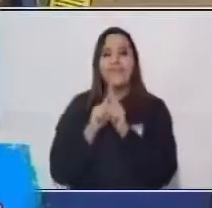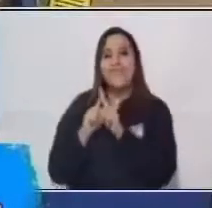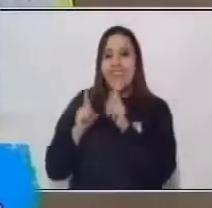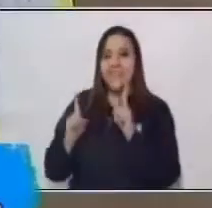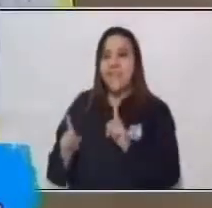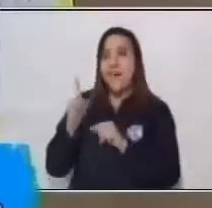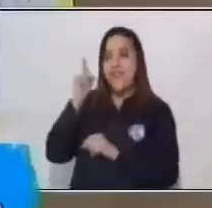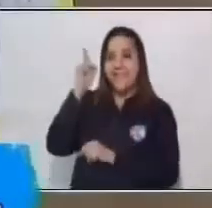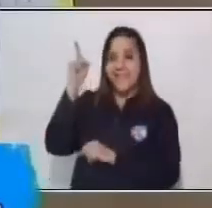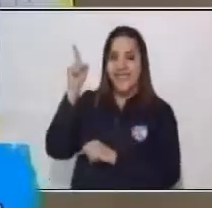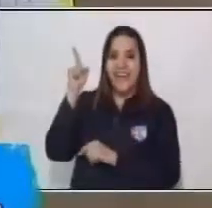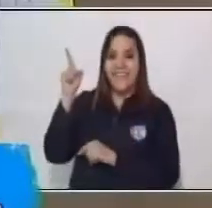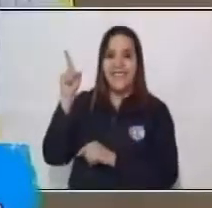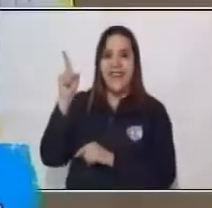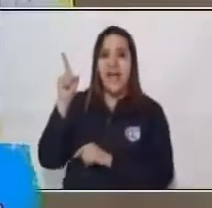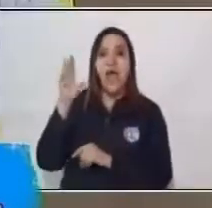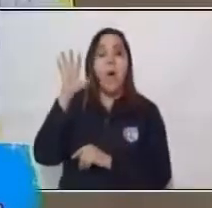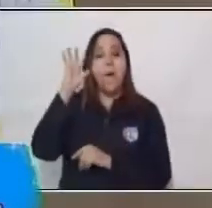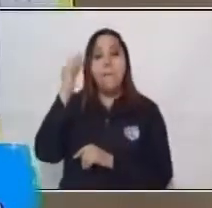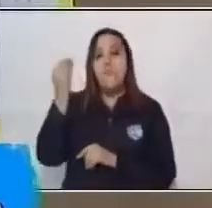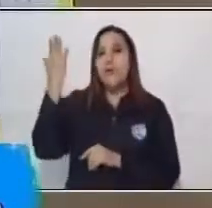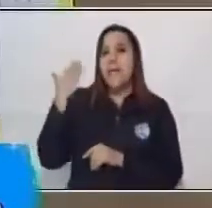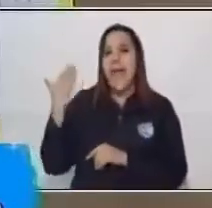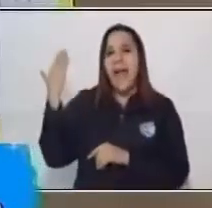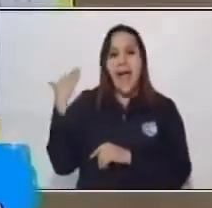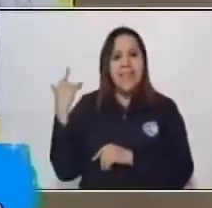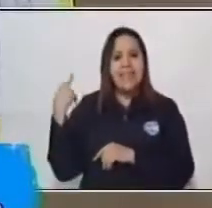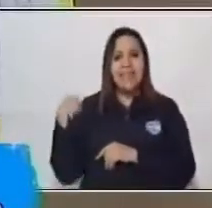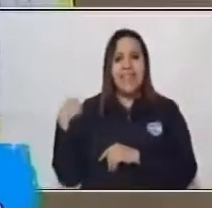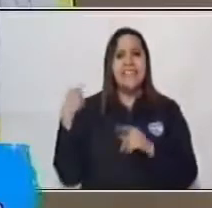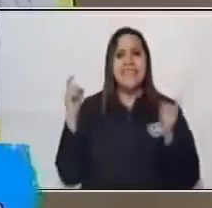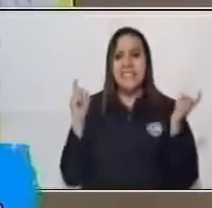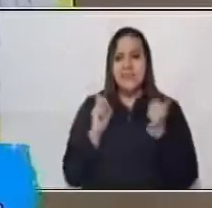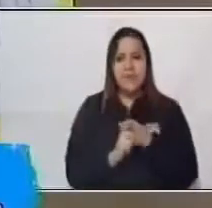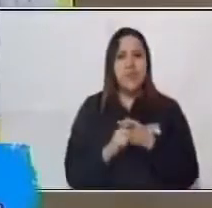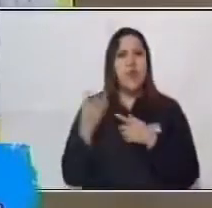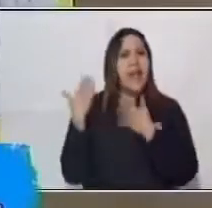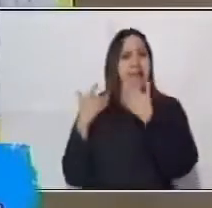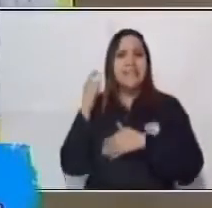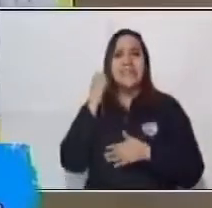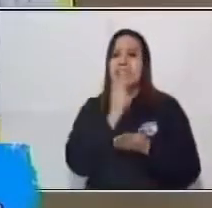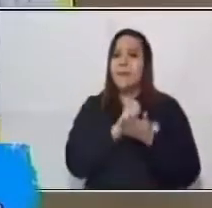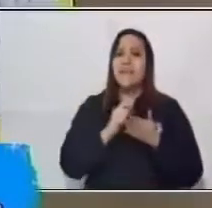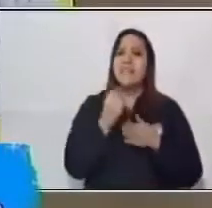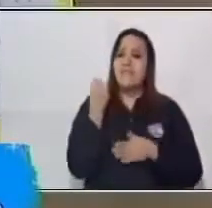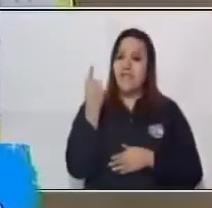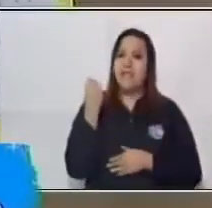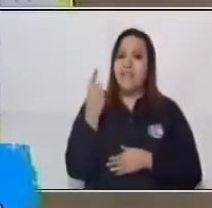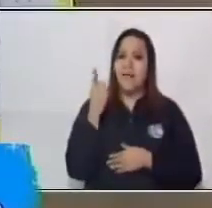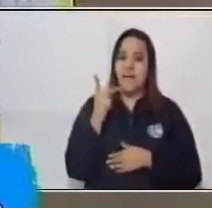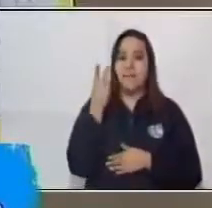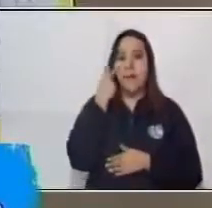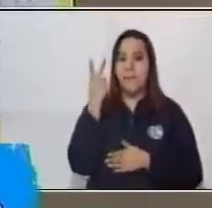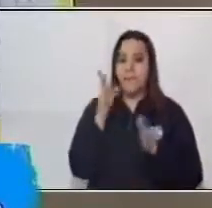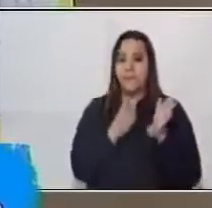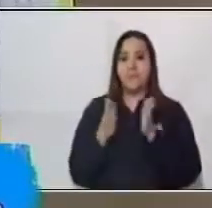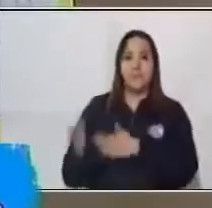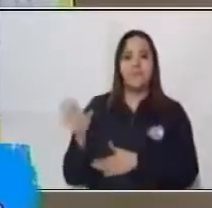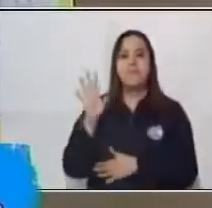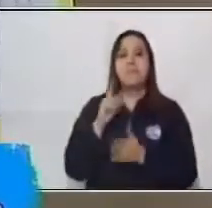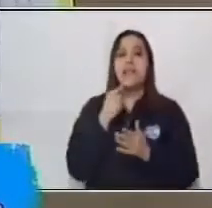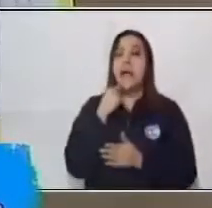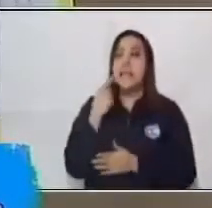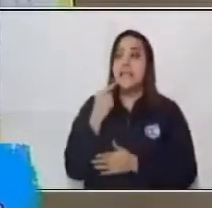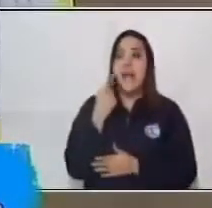porque en ese momento el castellano todavía no tenía una gramática. Veamos, estaban todos los